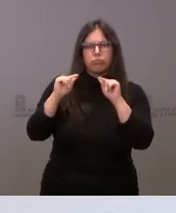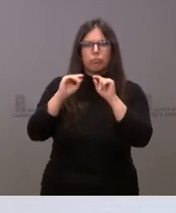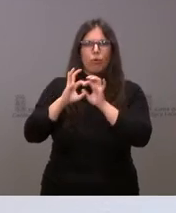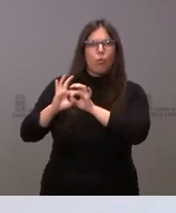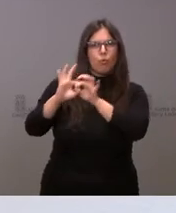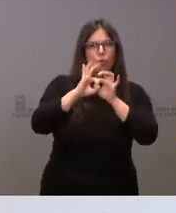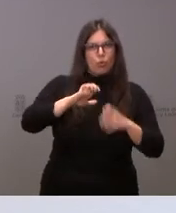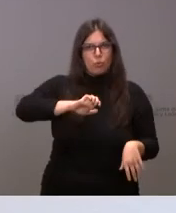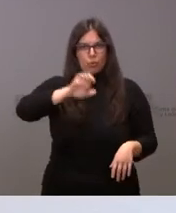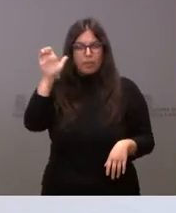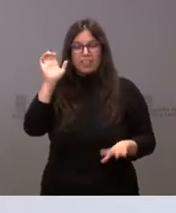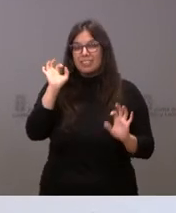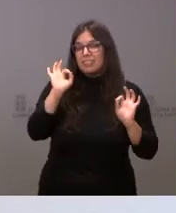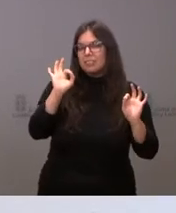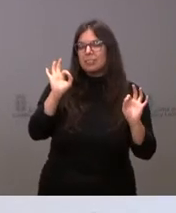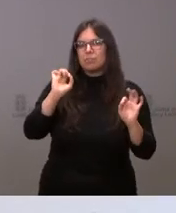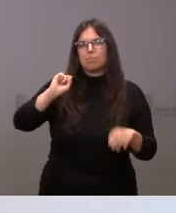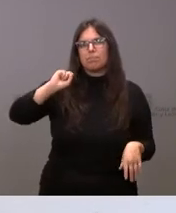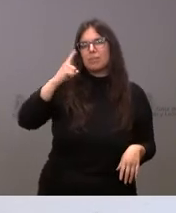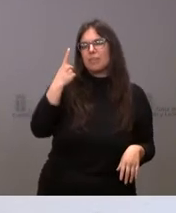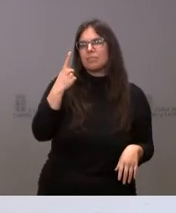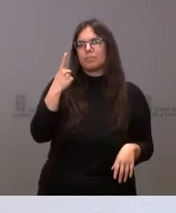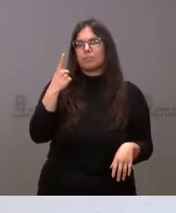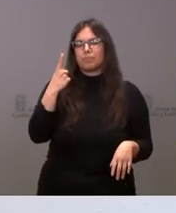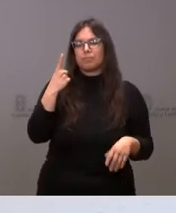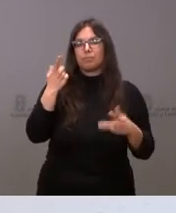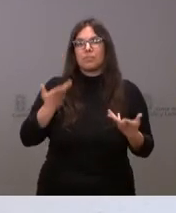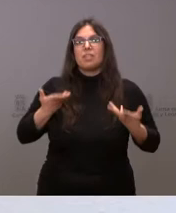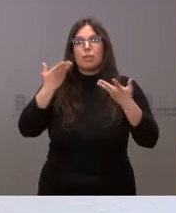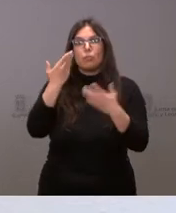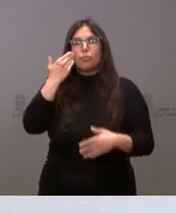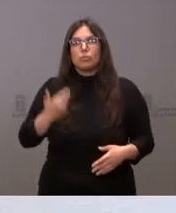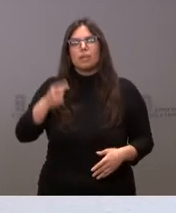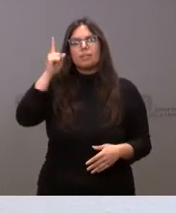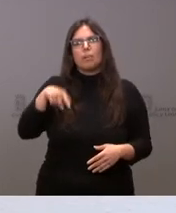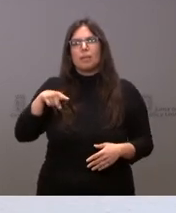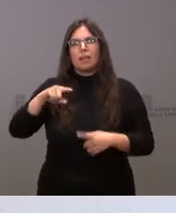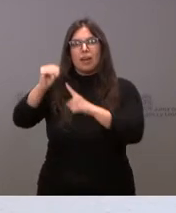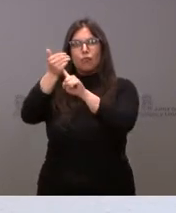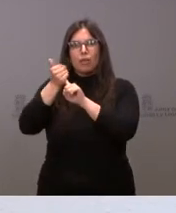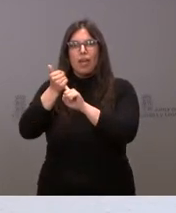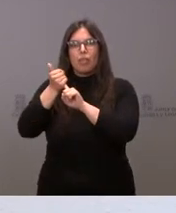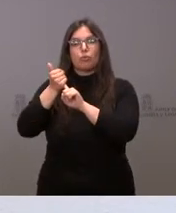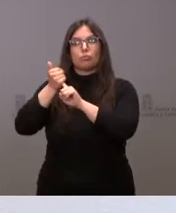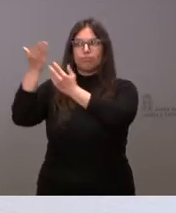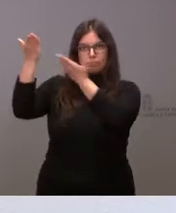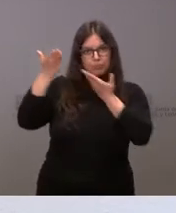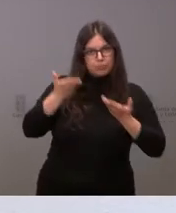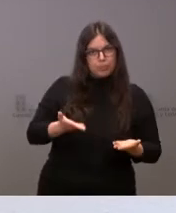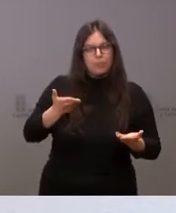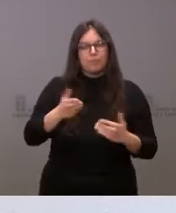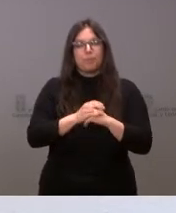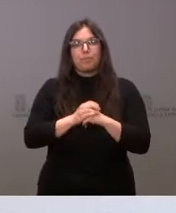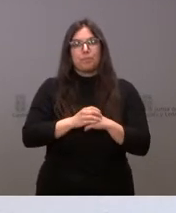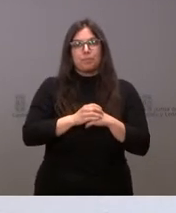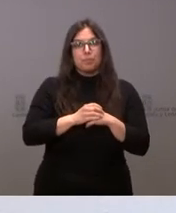muy especialmente sobre la ayuda humanitaria y de acogida de refugiados de Ucrania. Estamos, como